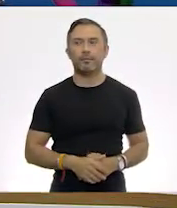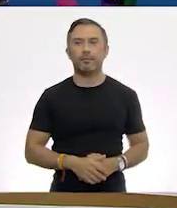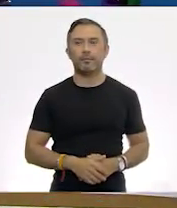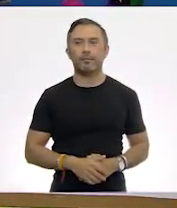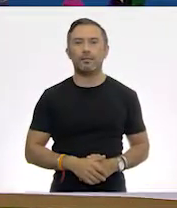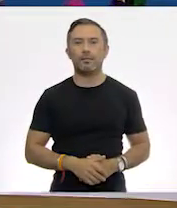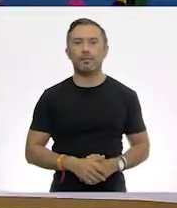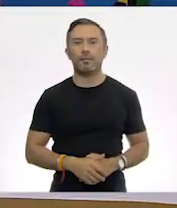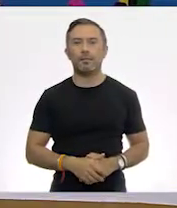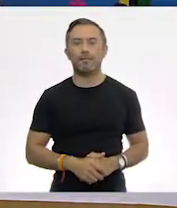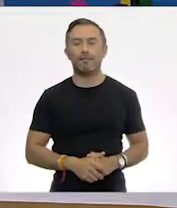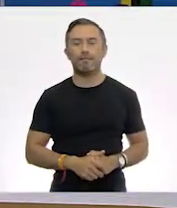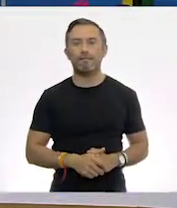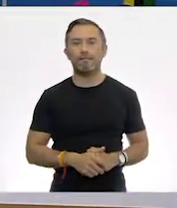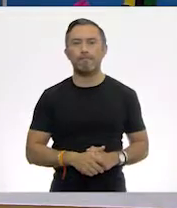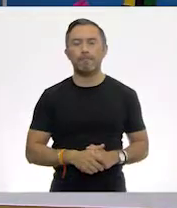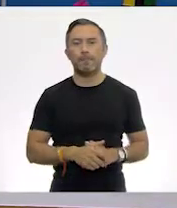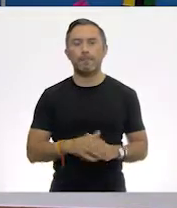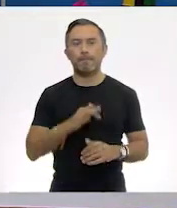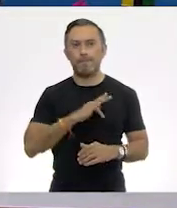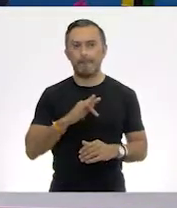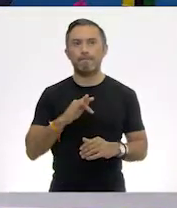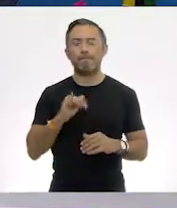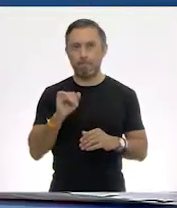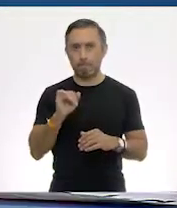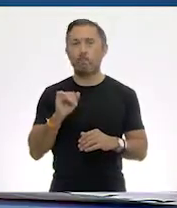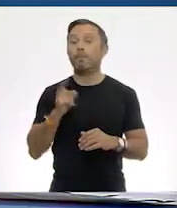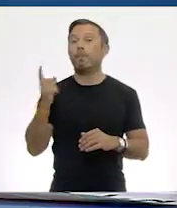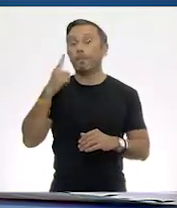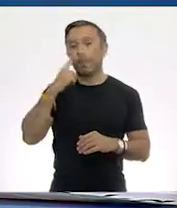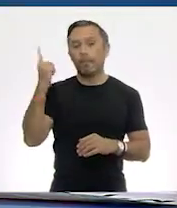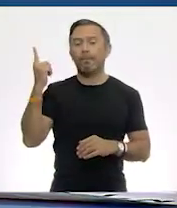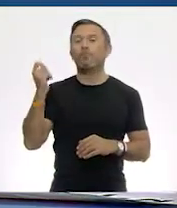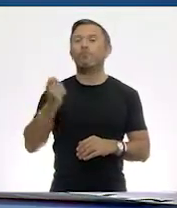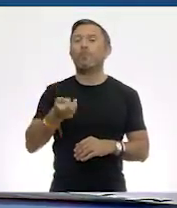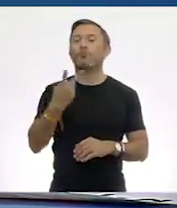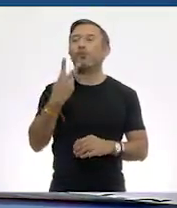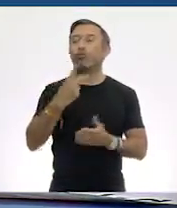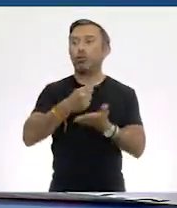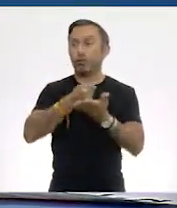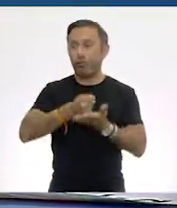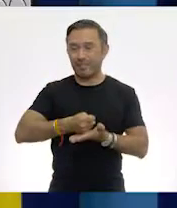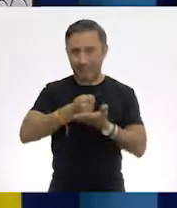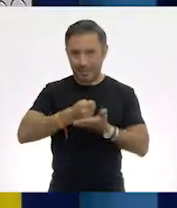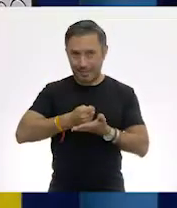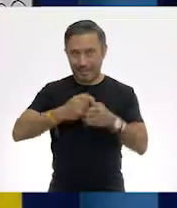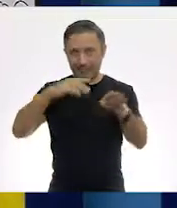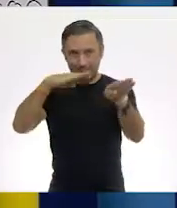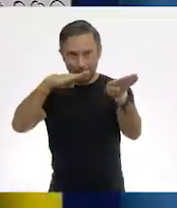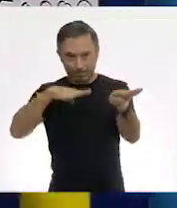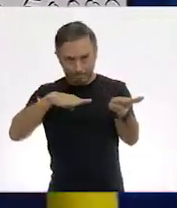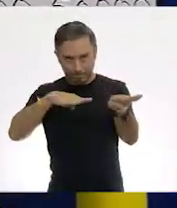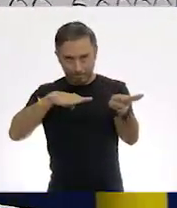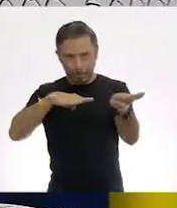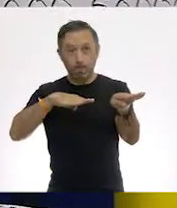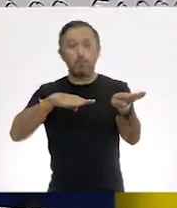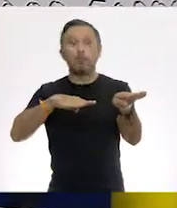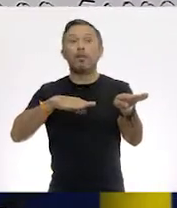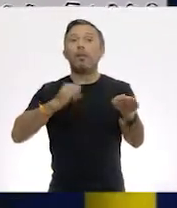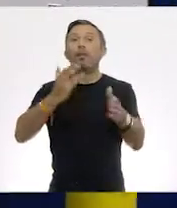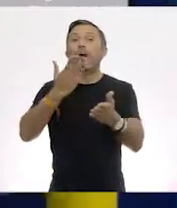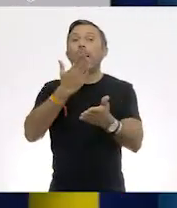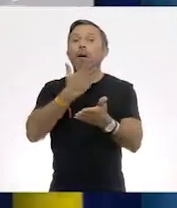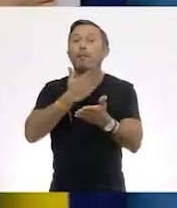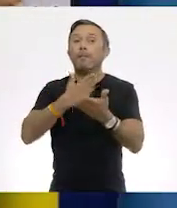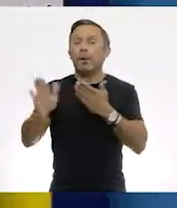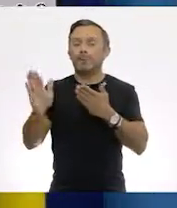¿Te puedo dejar esto, Tom? Sí. Bien, tenemos dos toneladas y además se compraron